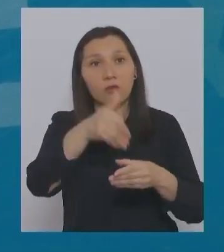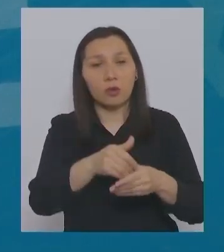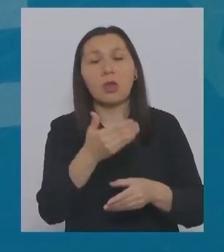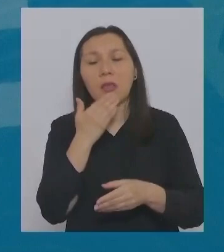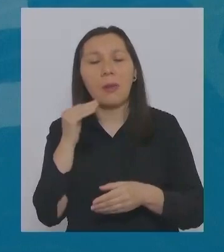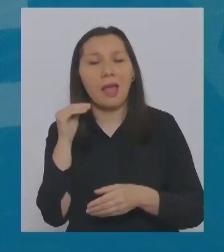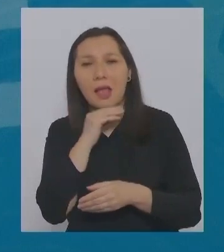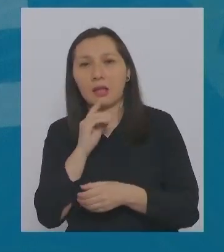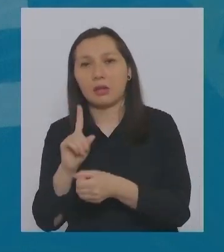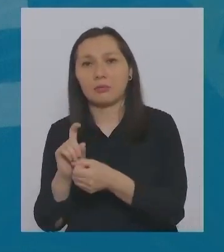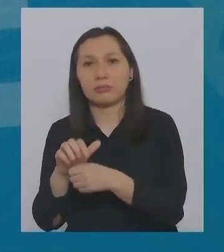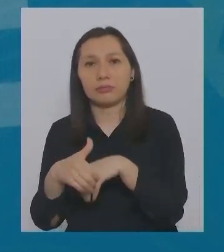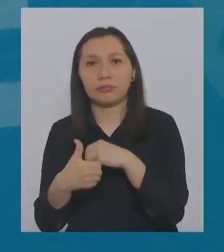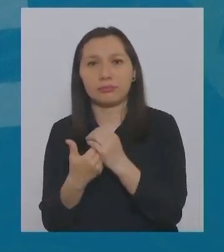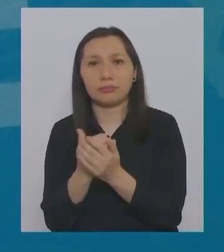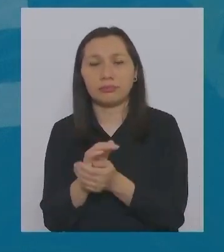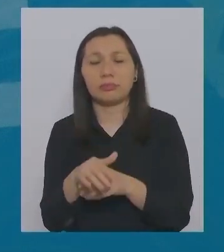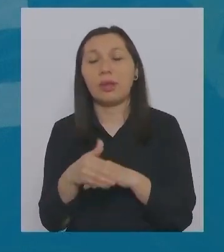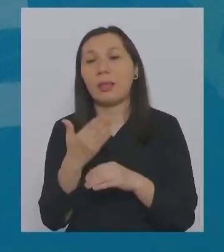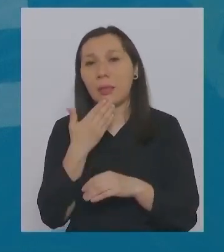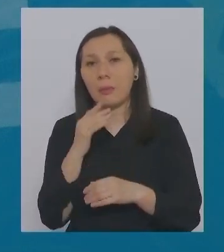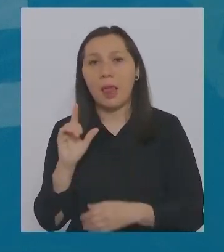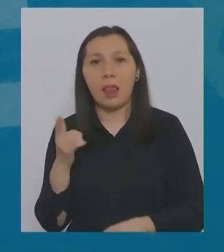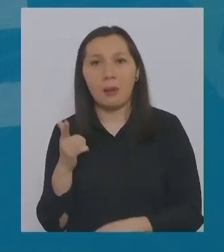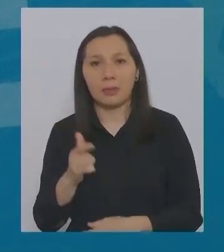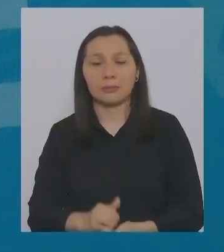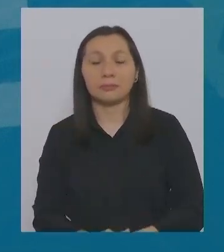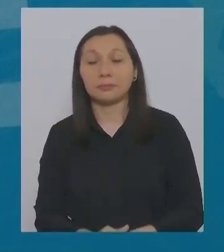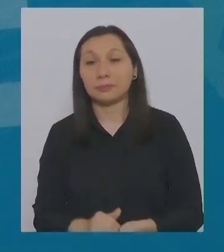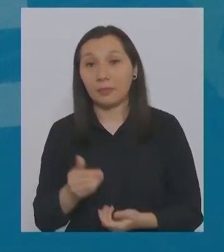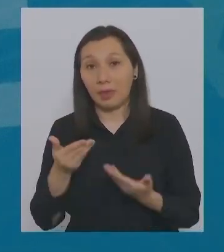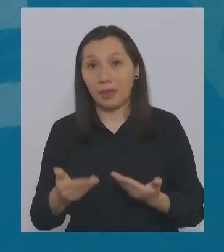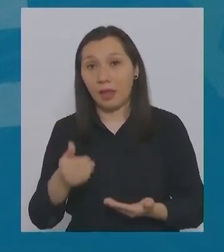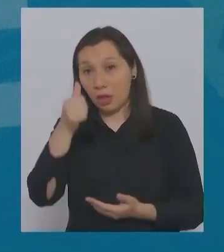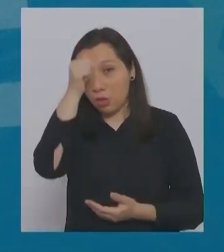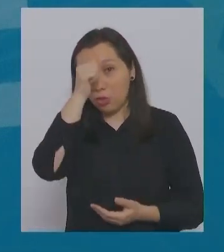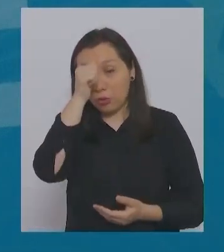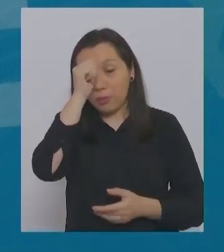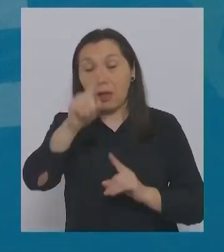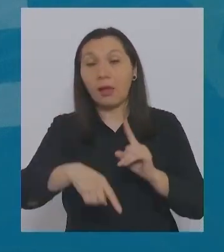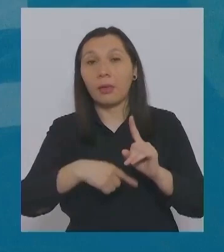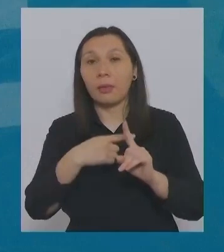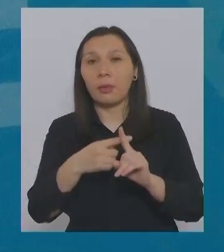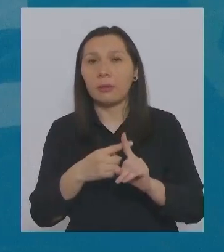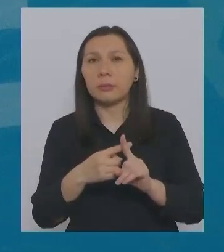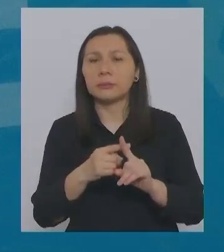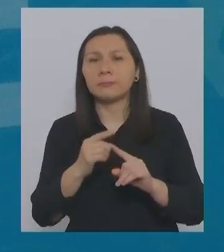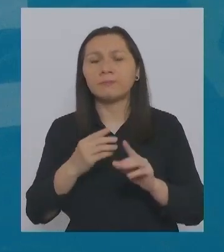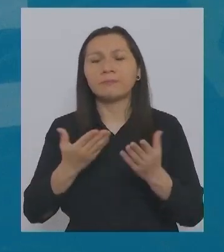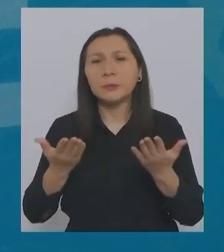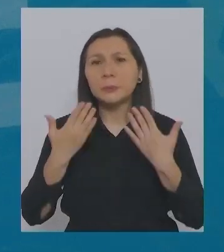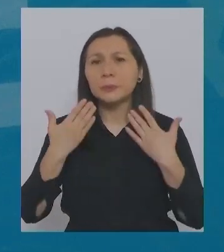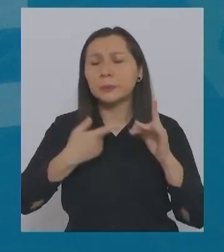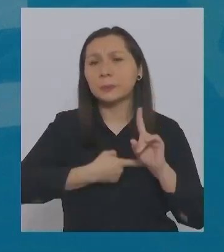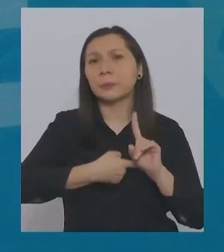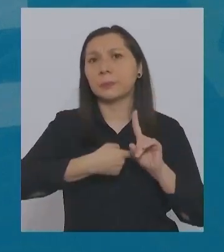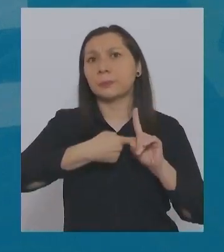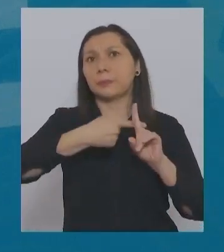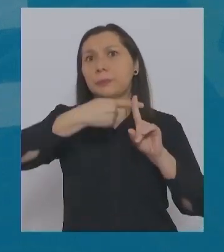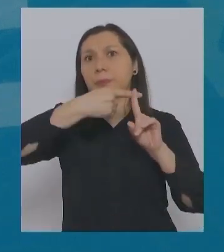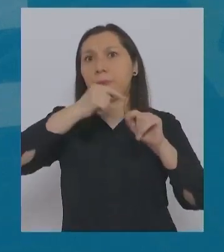sanitizar tus manos y también el lápiz. Este domingo, además, se pronostican altas temperaturas.